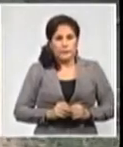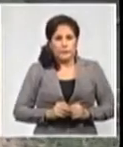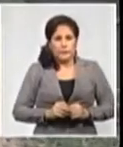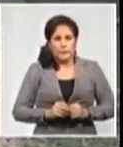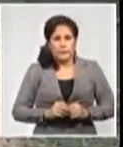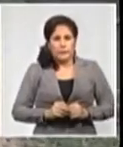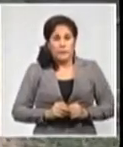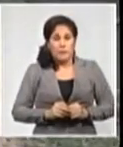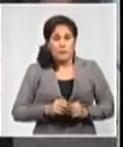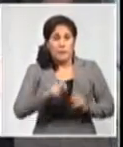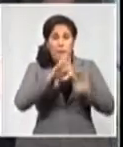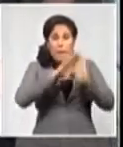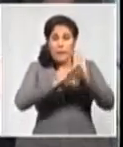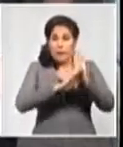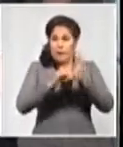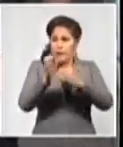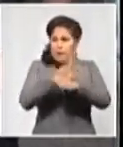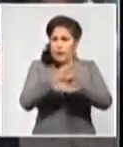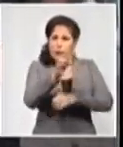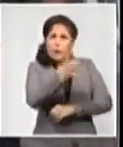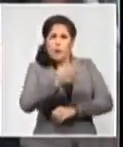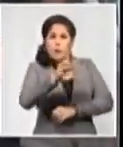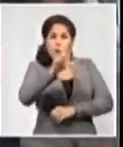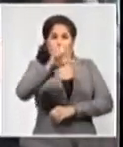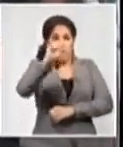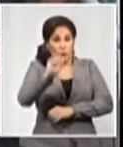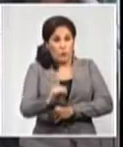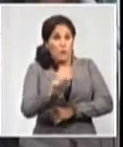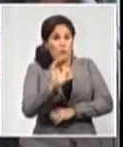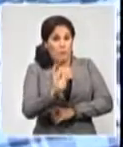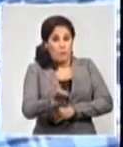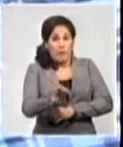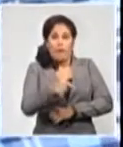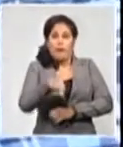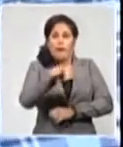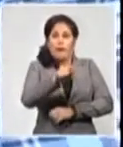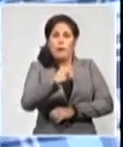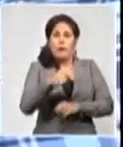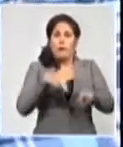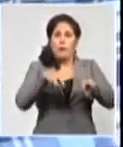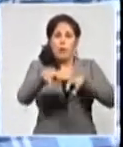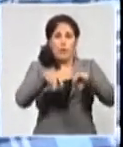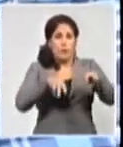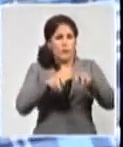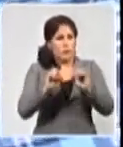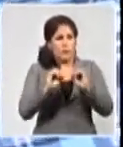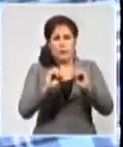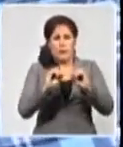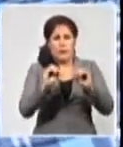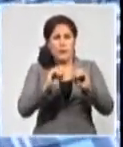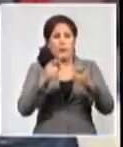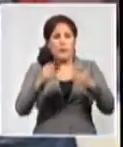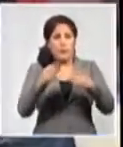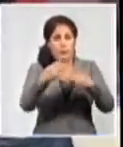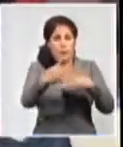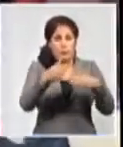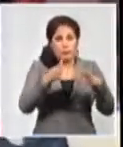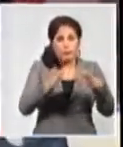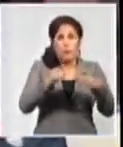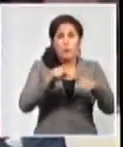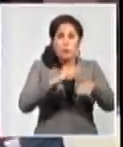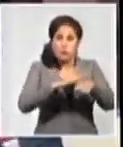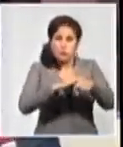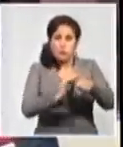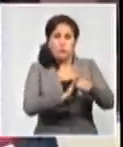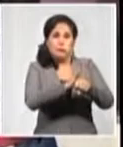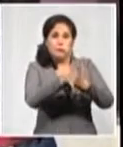Entre las medidas que se adoptan en el municipio de Consolación del Sur está la restricción de movimiento en 8 áreas de control de foco asociado a los casos positivos de